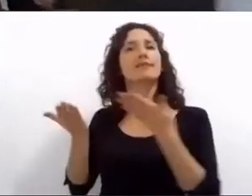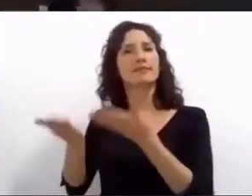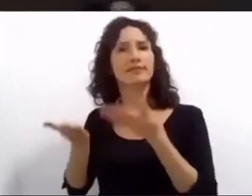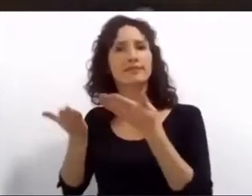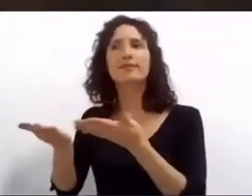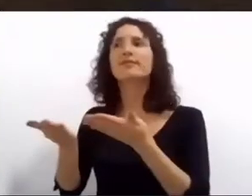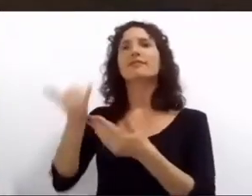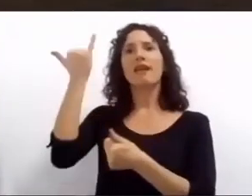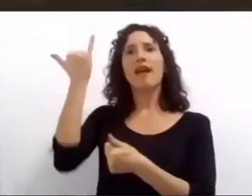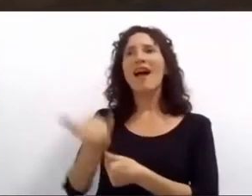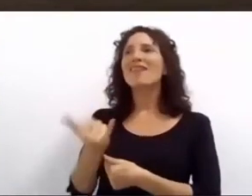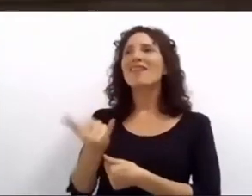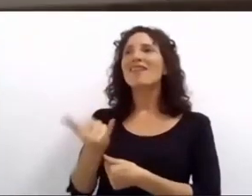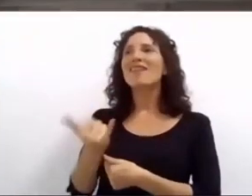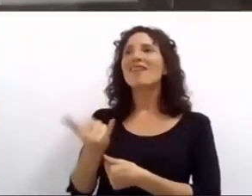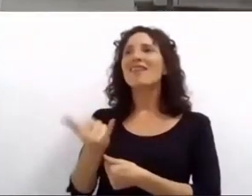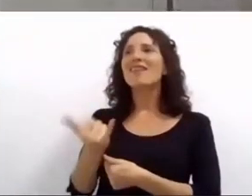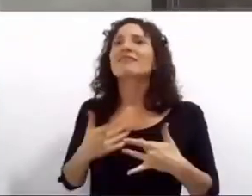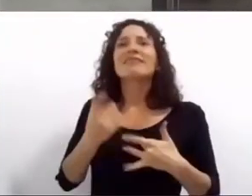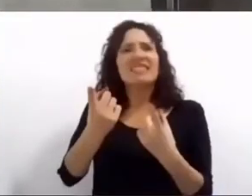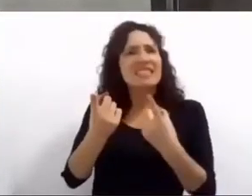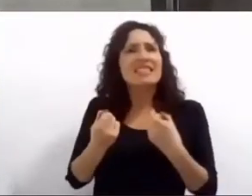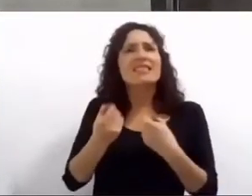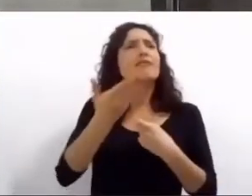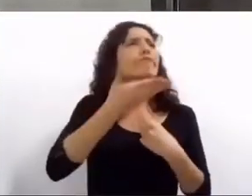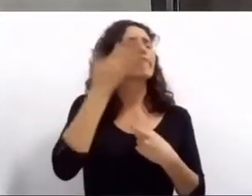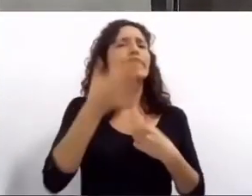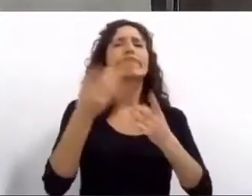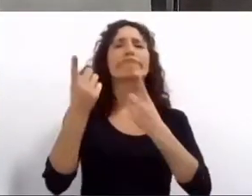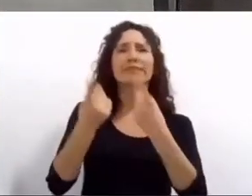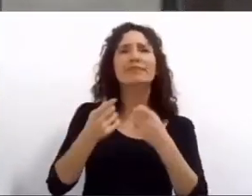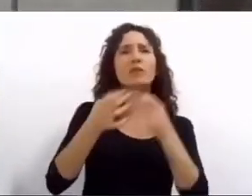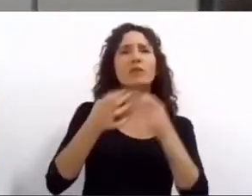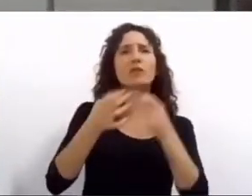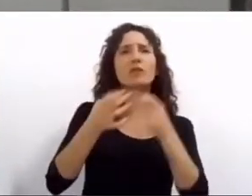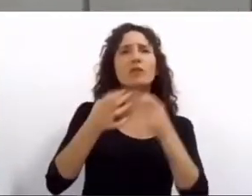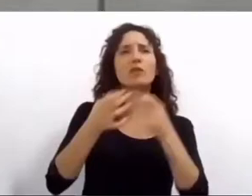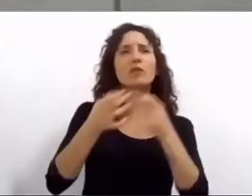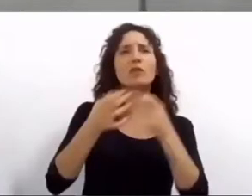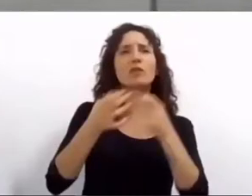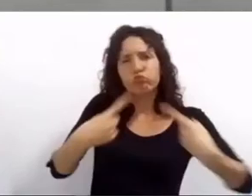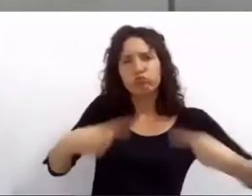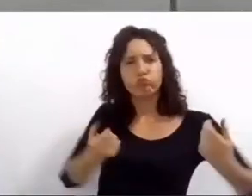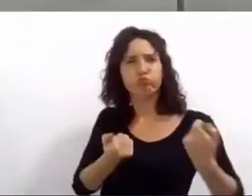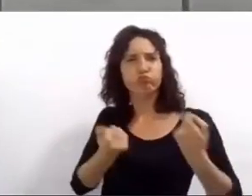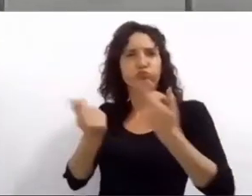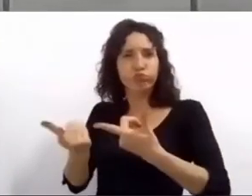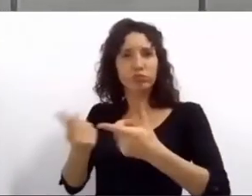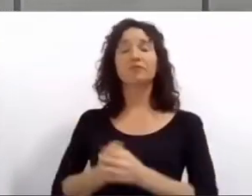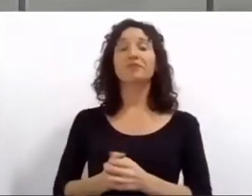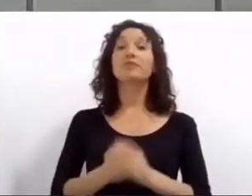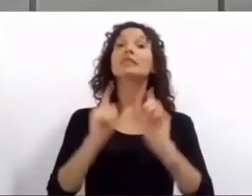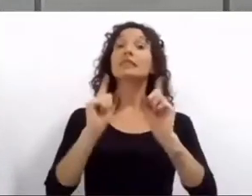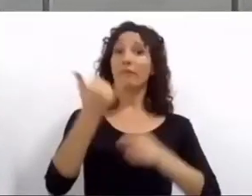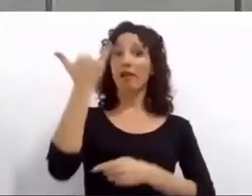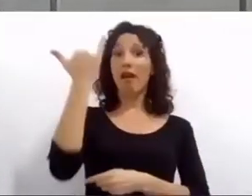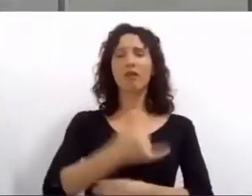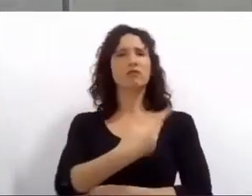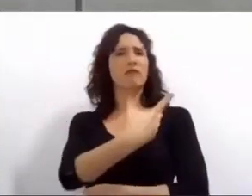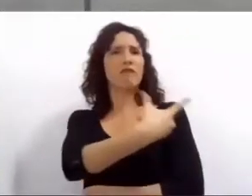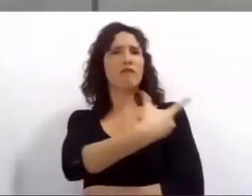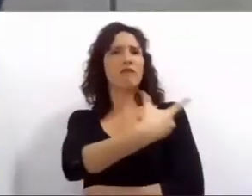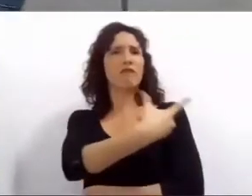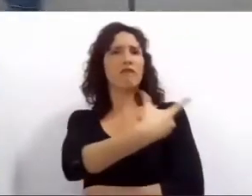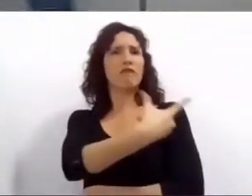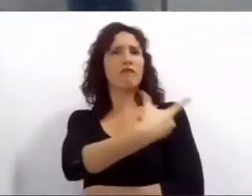contención emocional. Debíamos protegerlos. Por eso diseñamos la campaña de vacunación antigripal a domicilio más grande